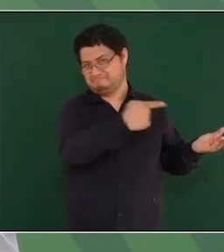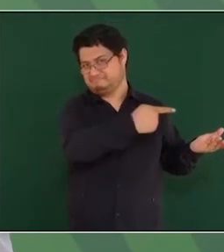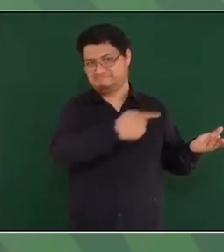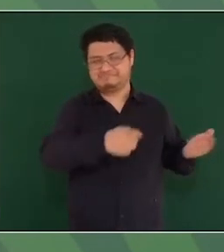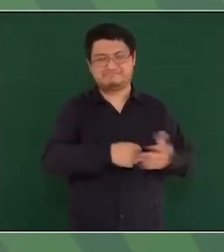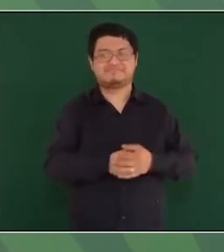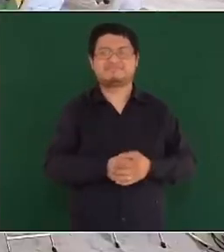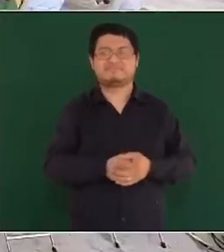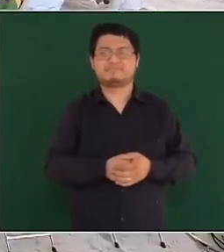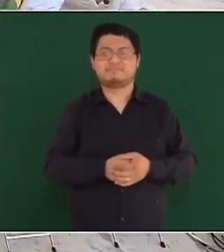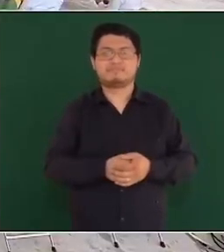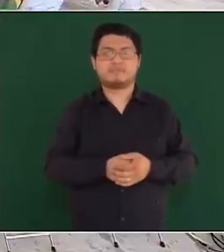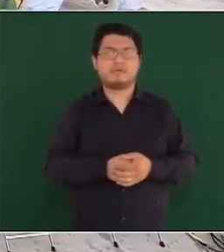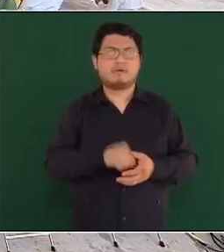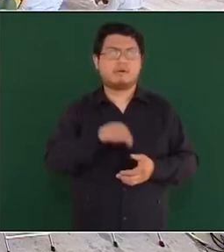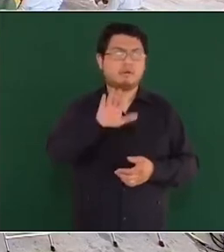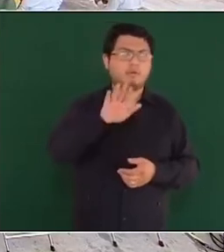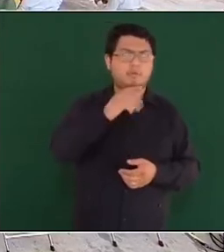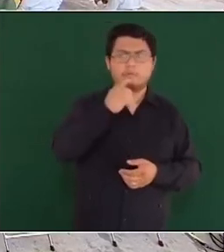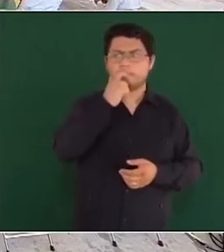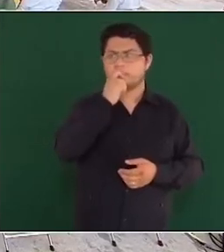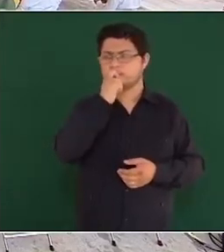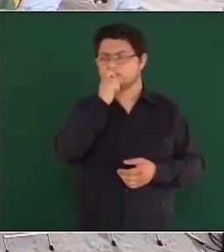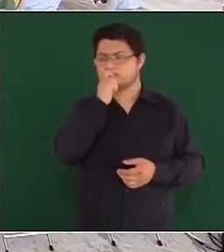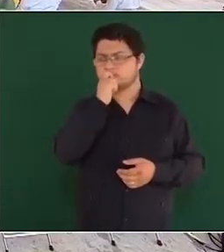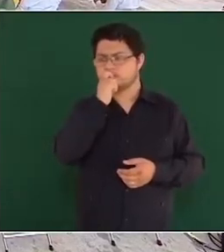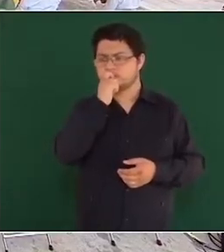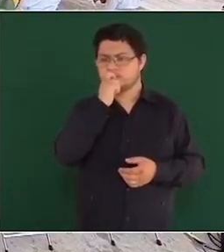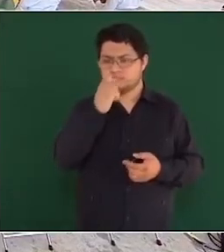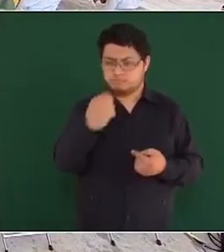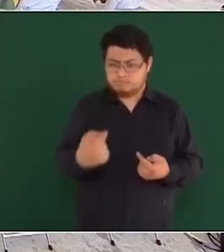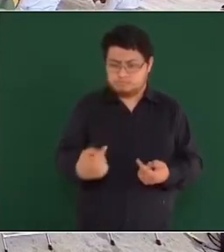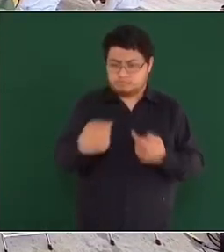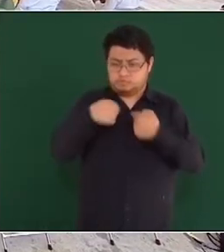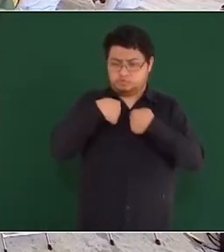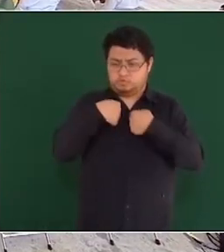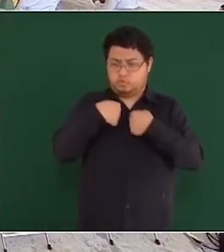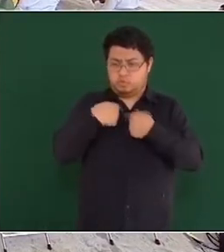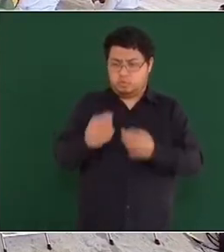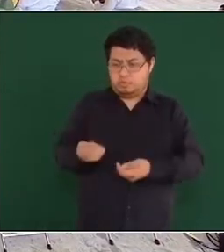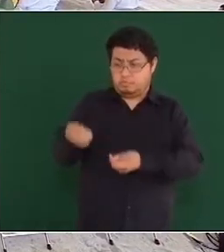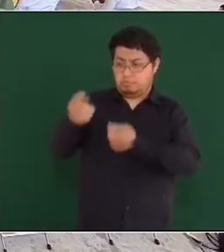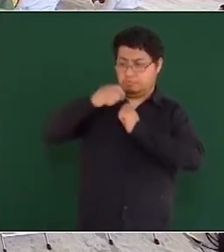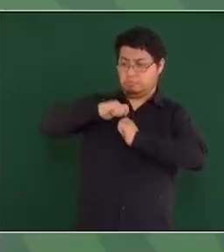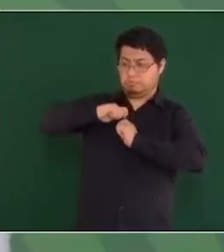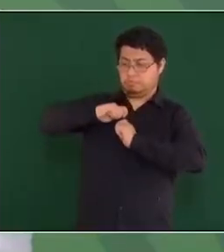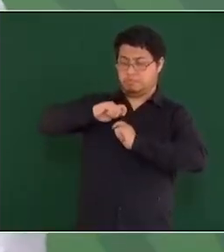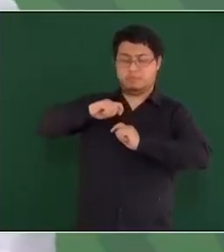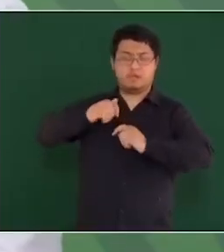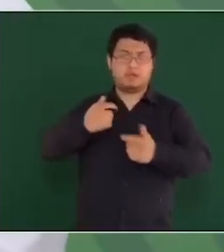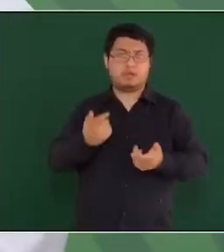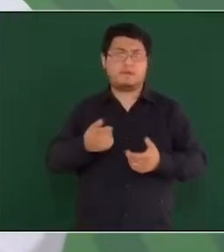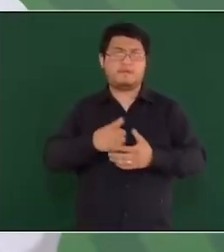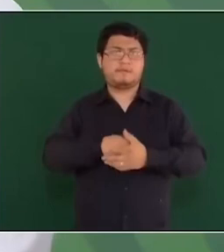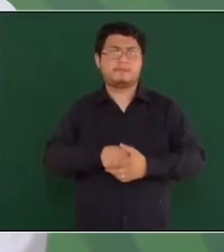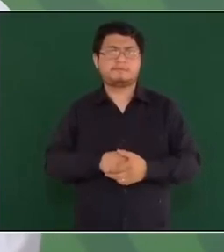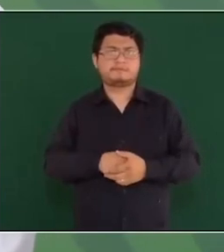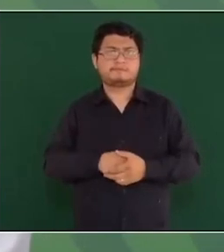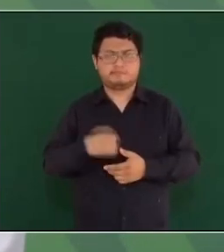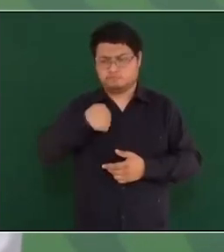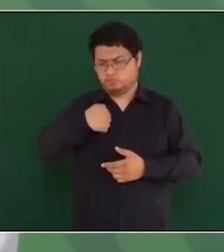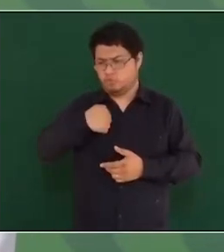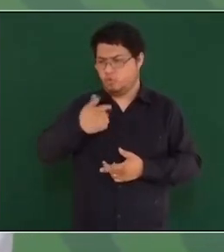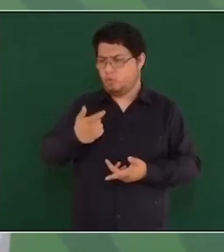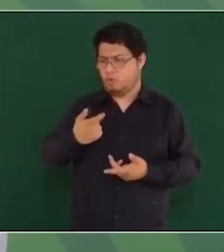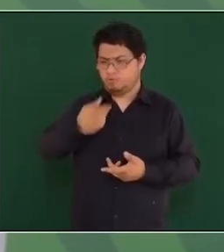Ah, que si no me dan una